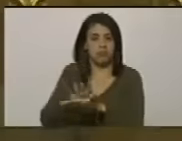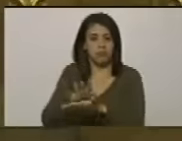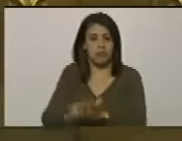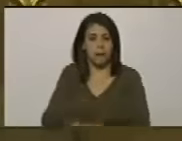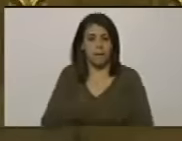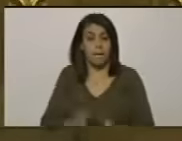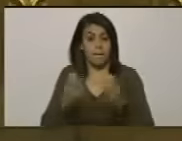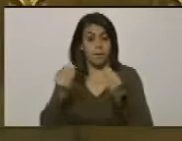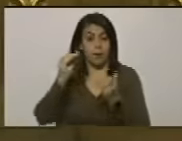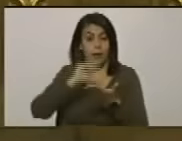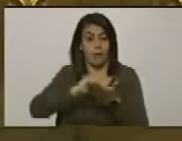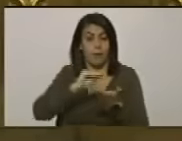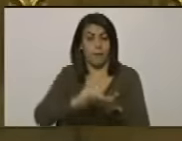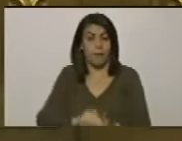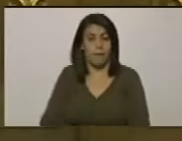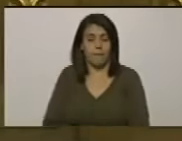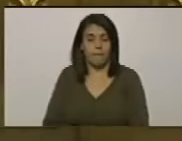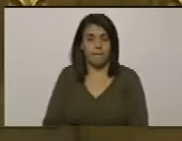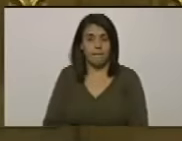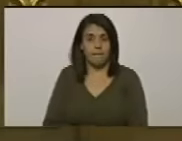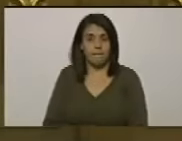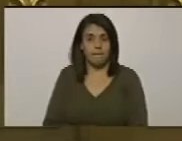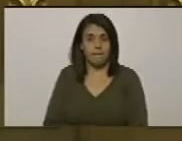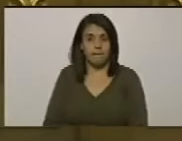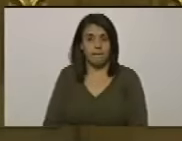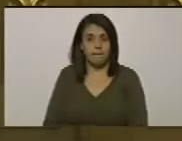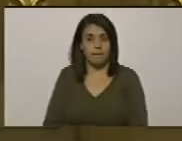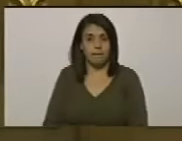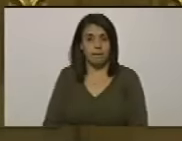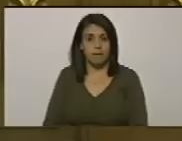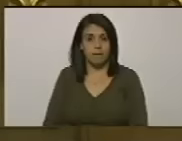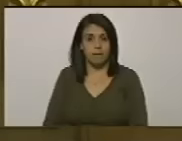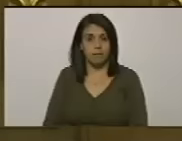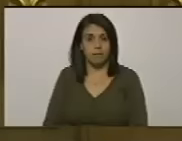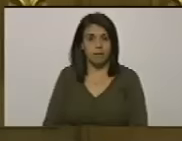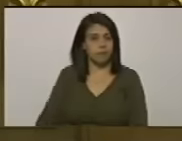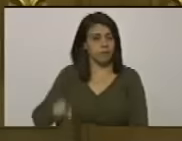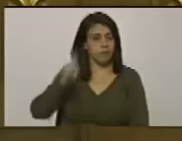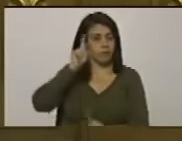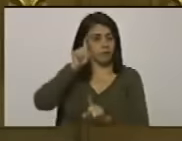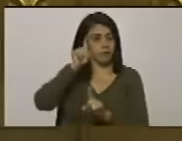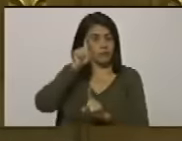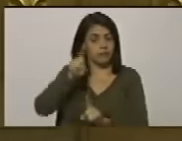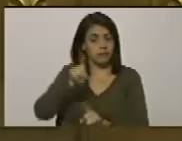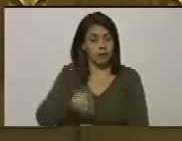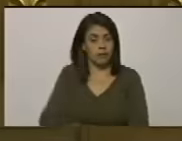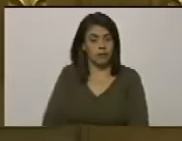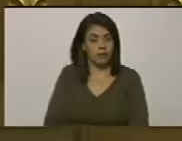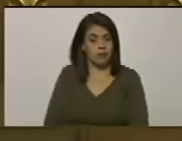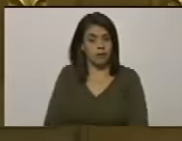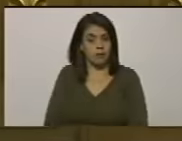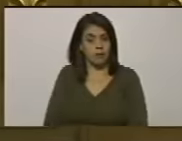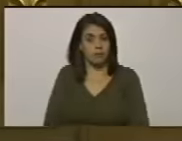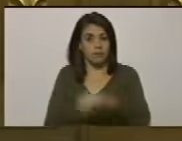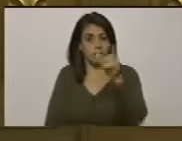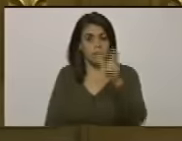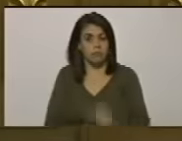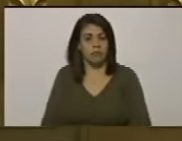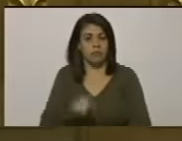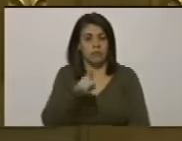muchas veces con su enseñanza de un viejo combatiente